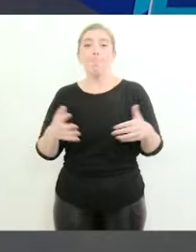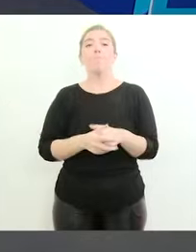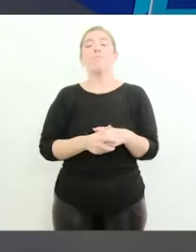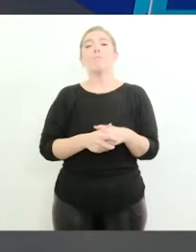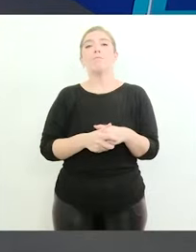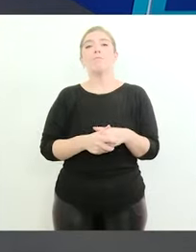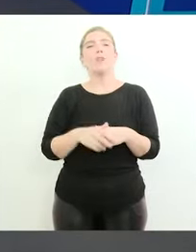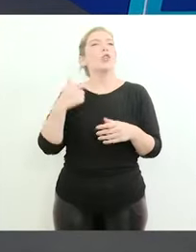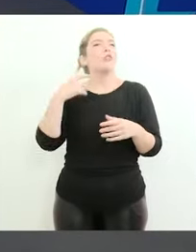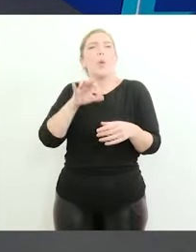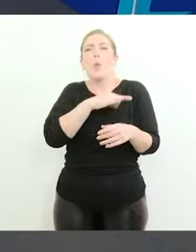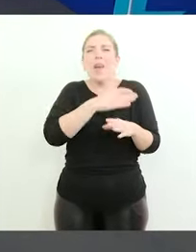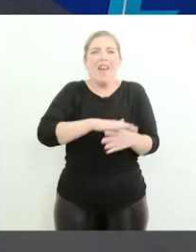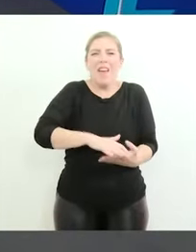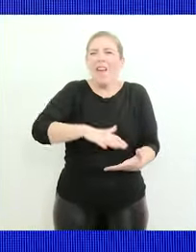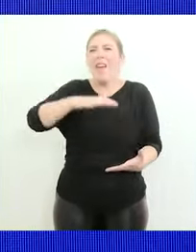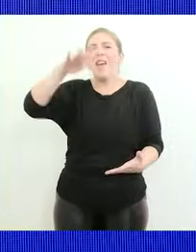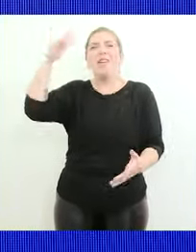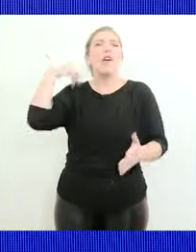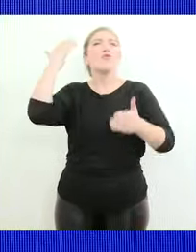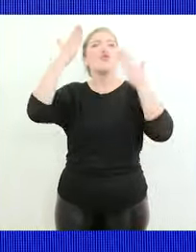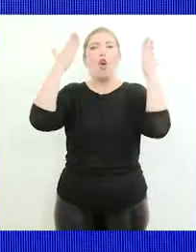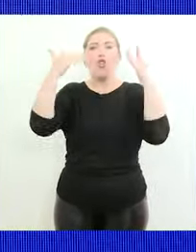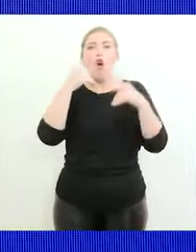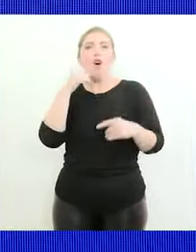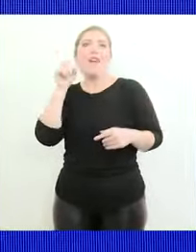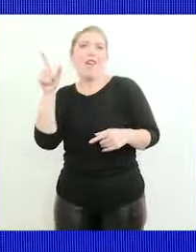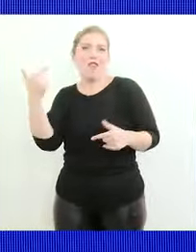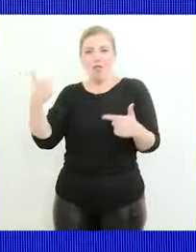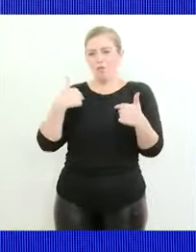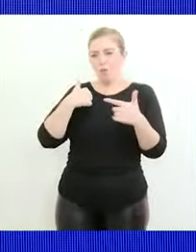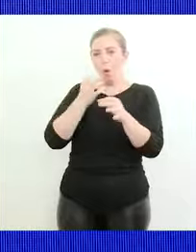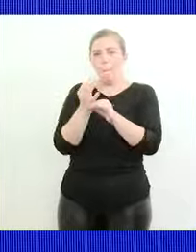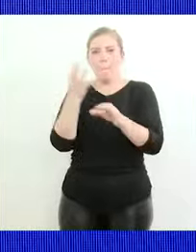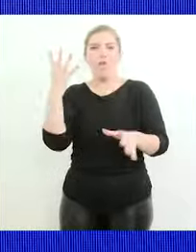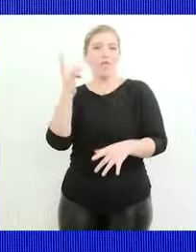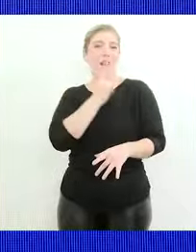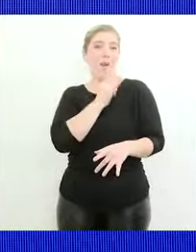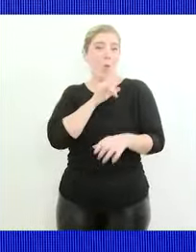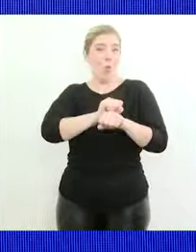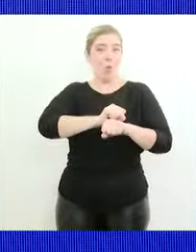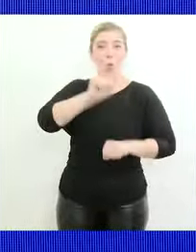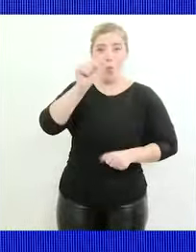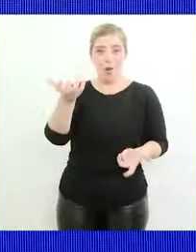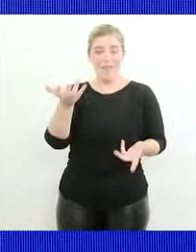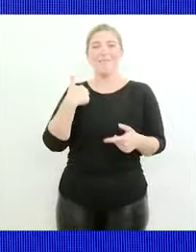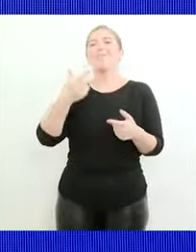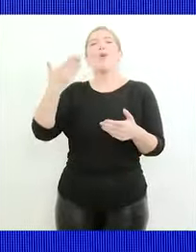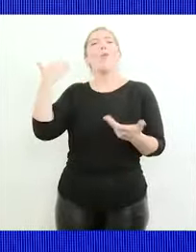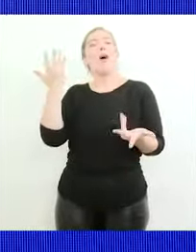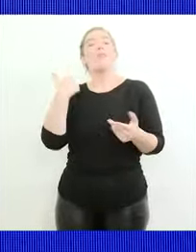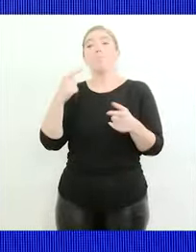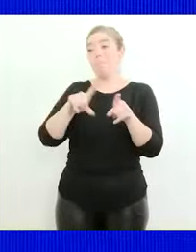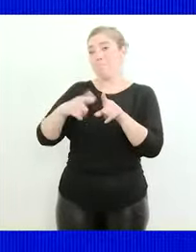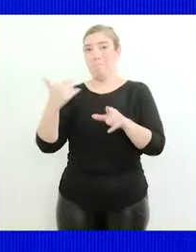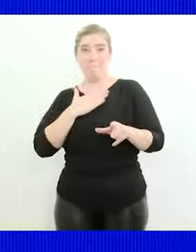y soñó toda su vida con que su hijo fuera digamos profesional universitario viste esa cosa de y que